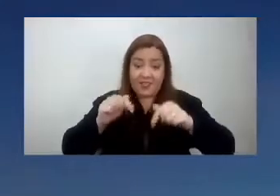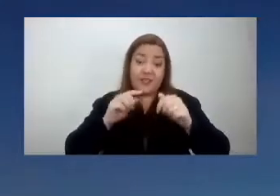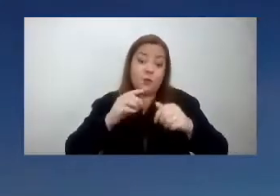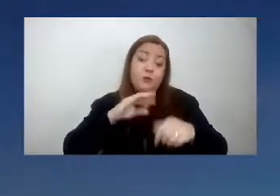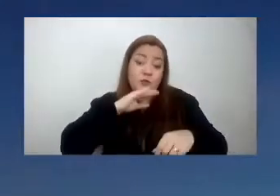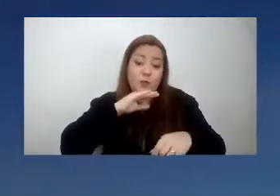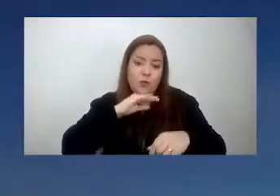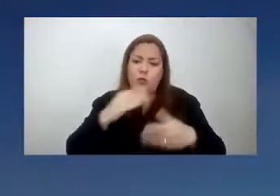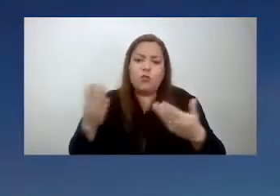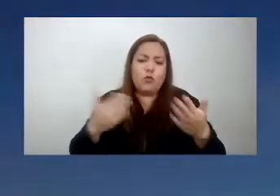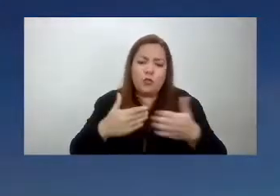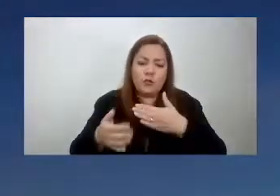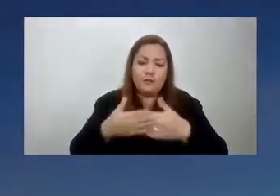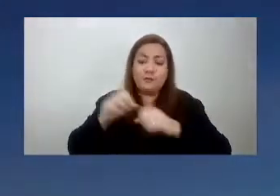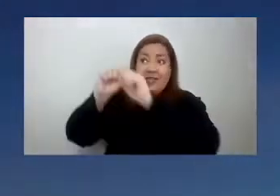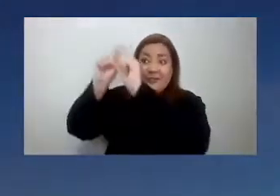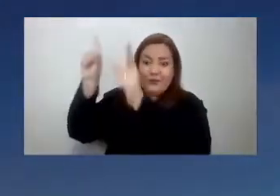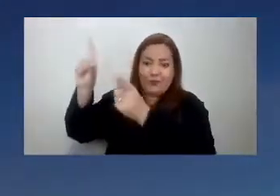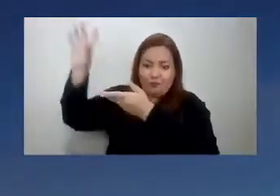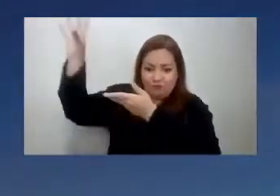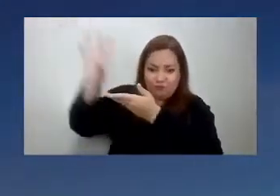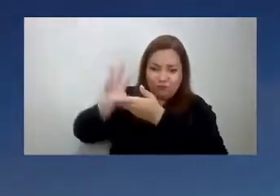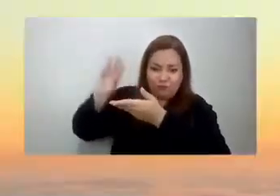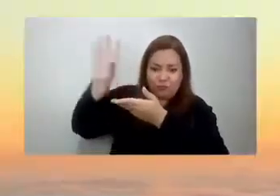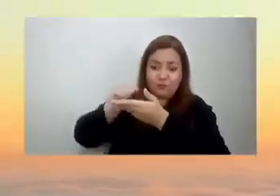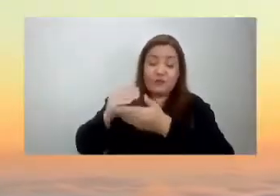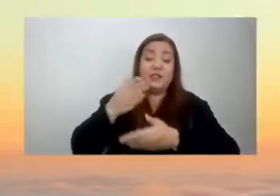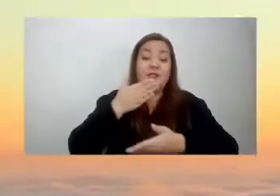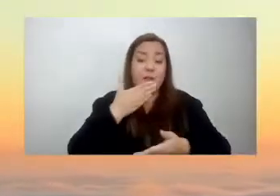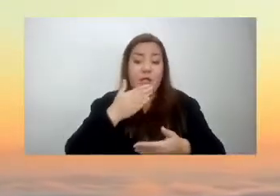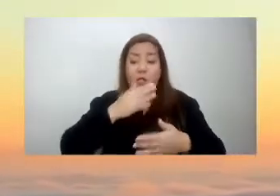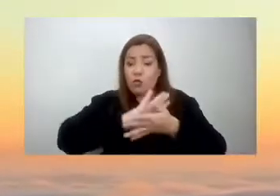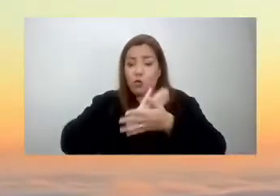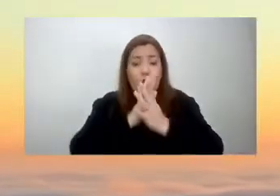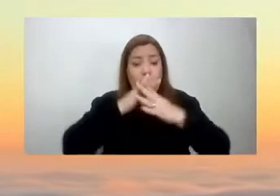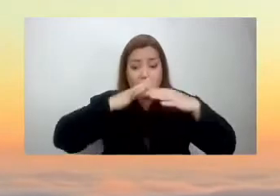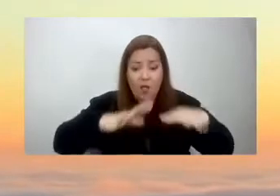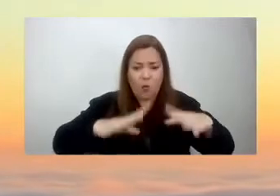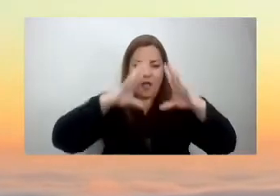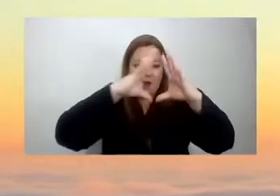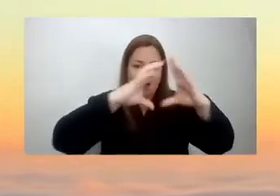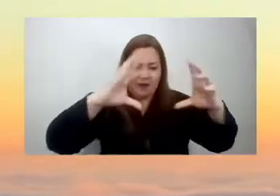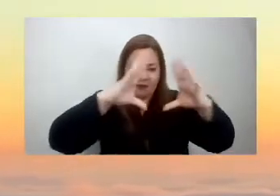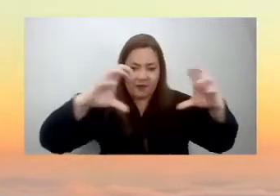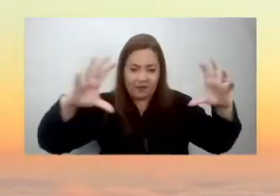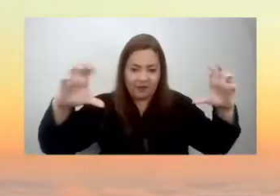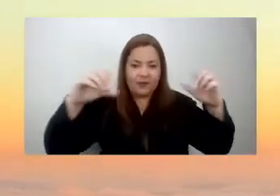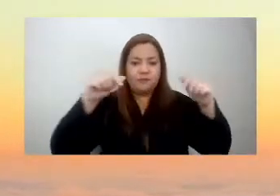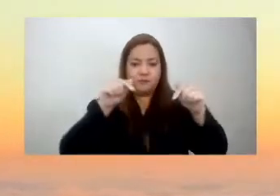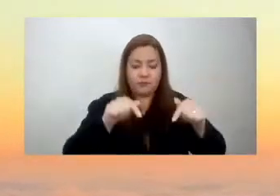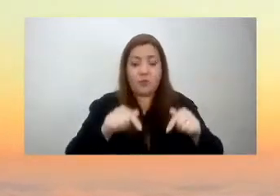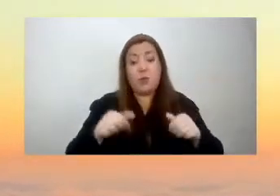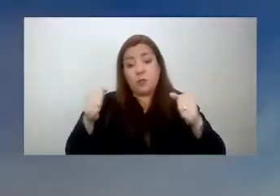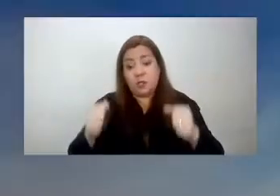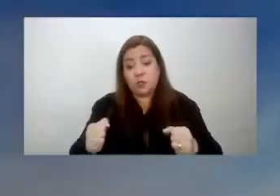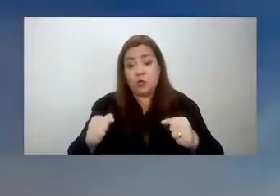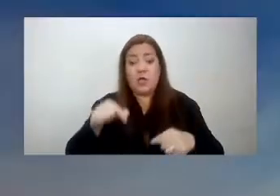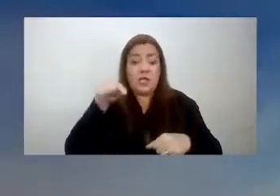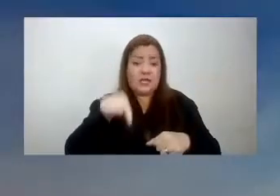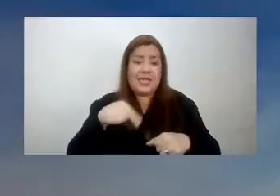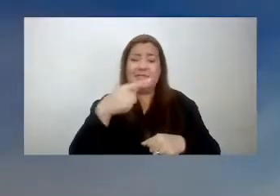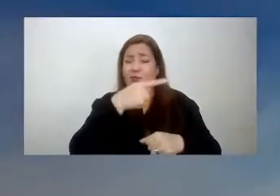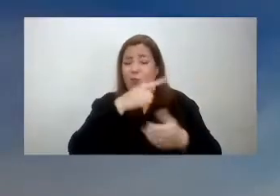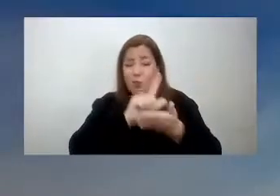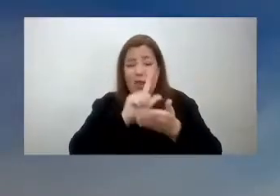paneles solares y toda el agua que consumimos proviene de la neblina por lo tanto podemos hablar de una estación 100